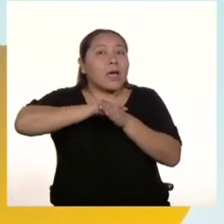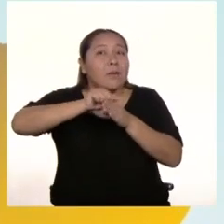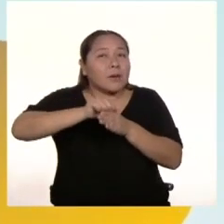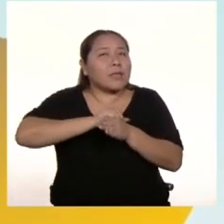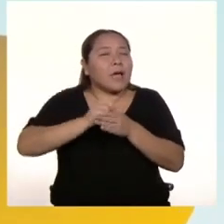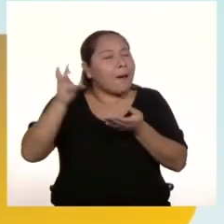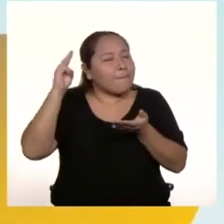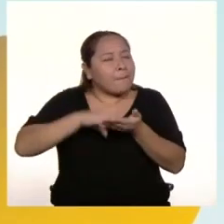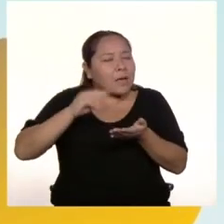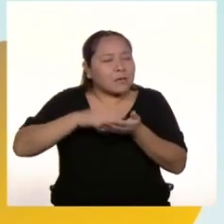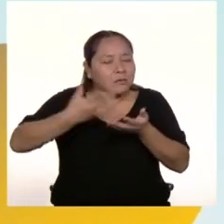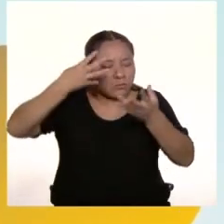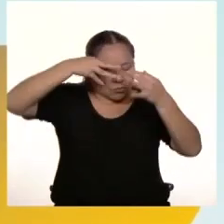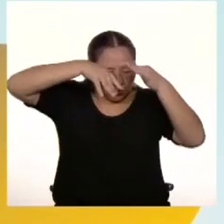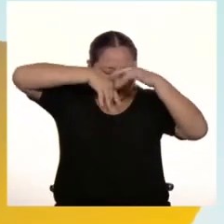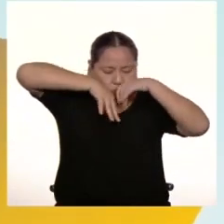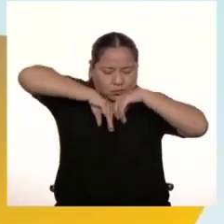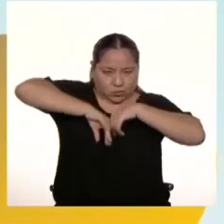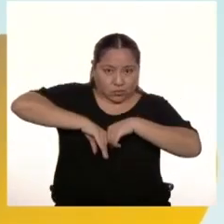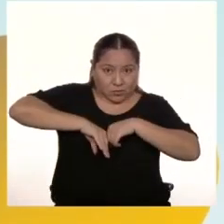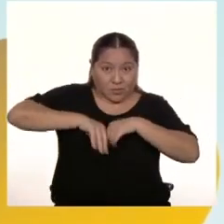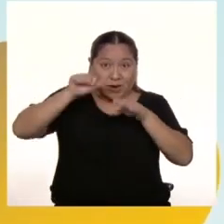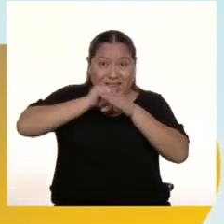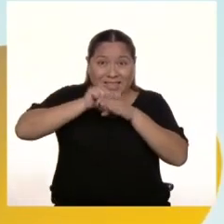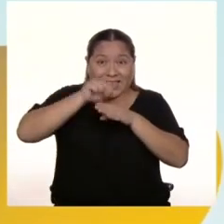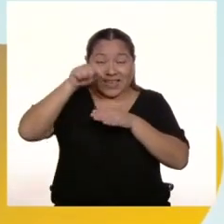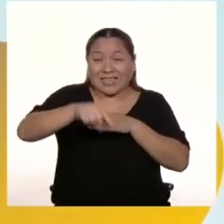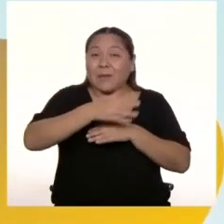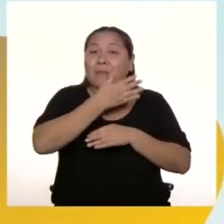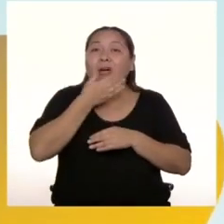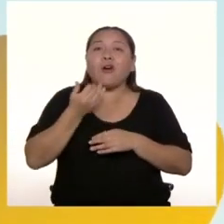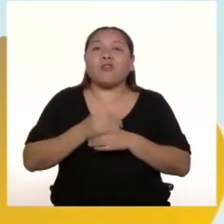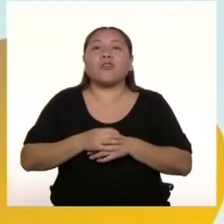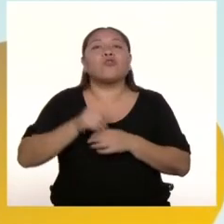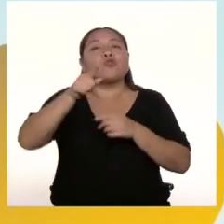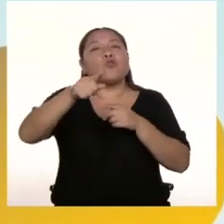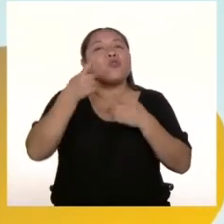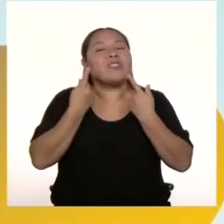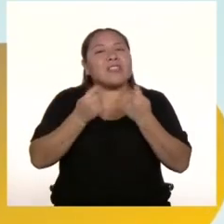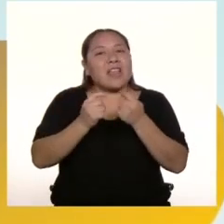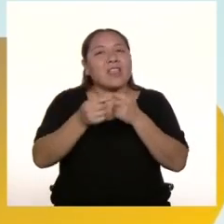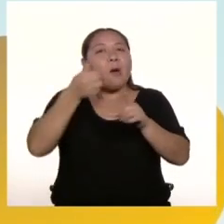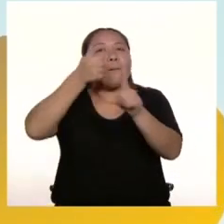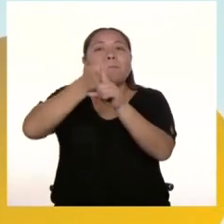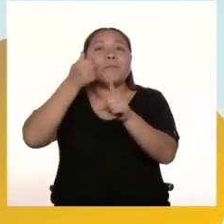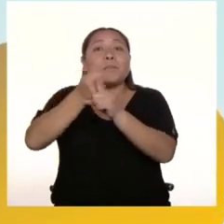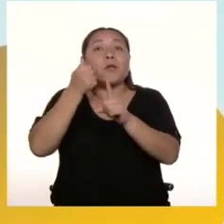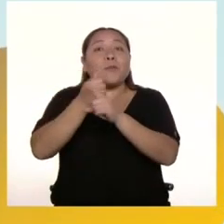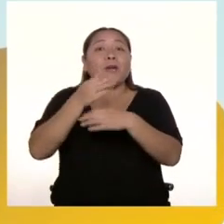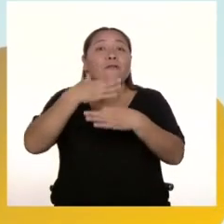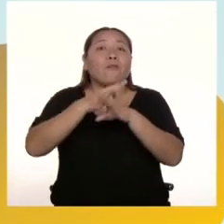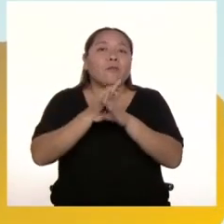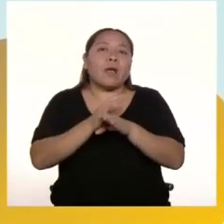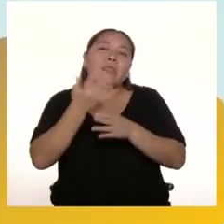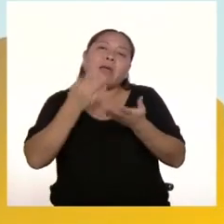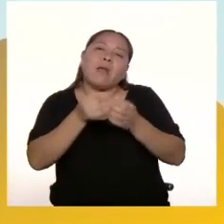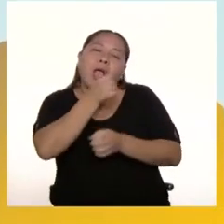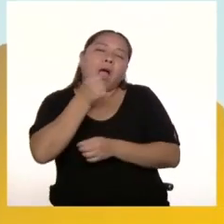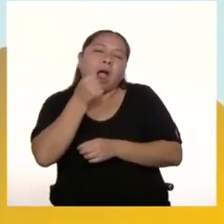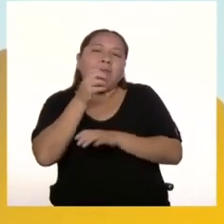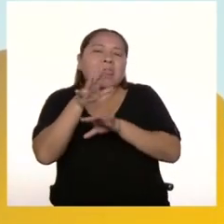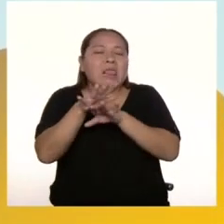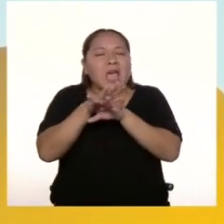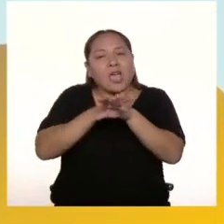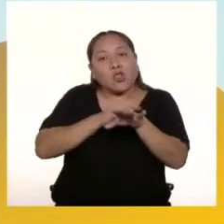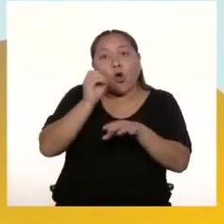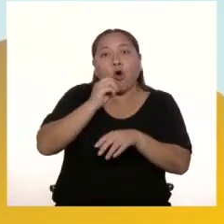más interiorices la letra, mejor te saldrá. Intenta crear tu propio estilo, quizá cantando más lento o más rápido.